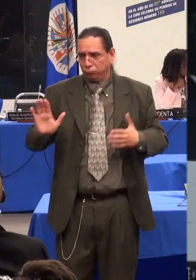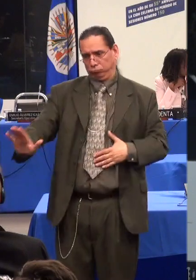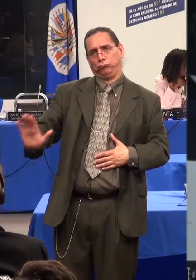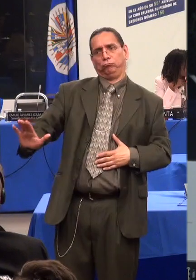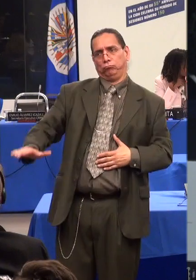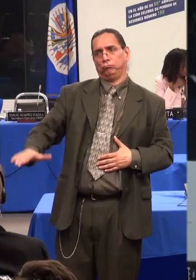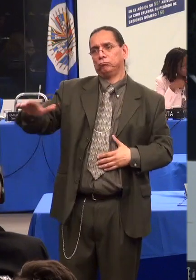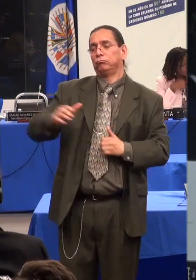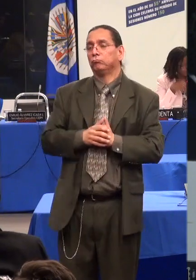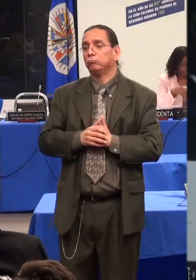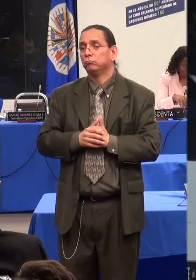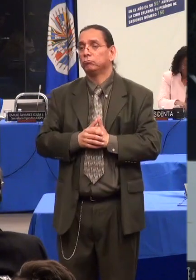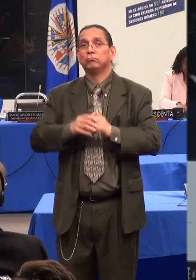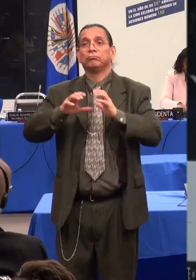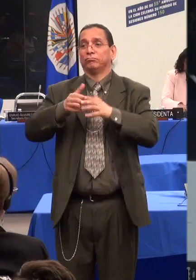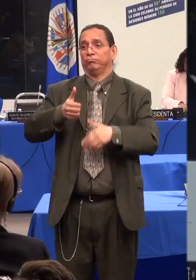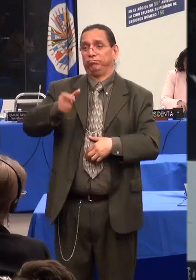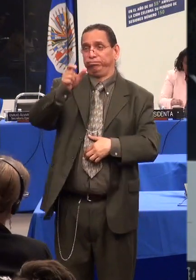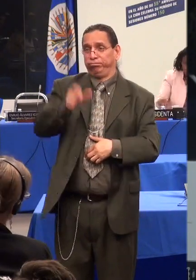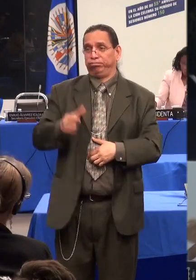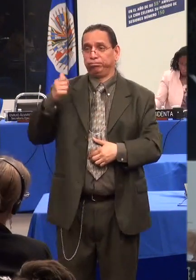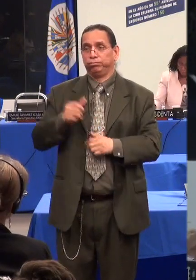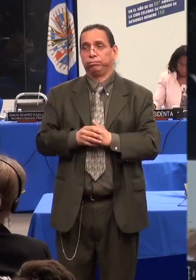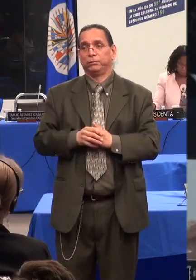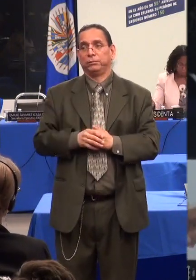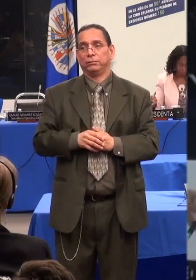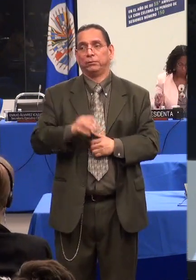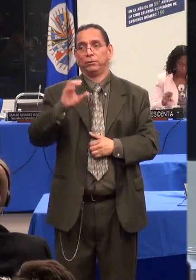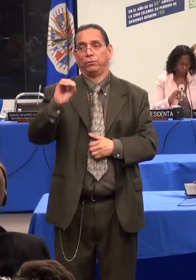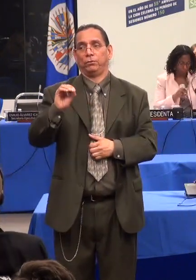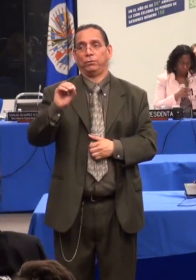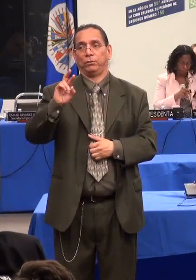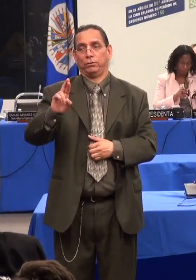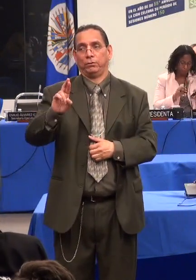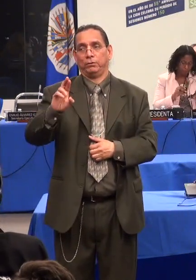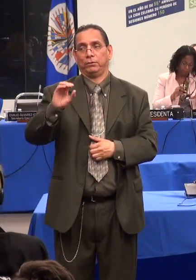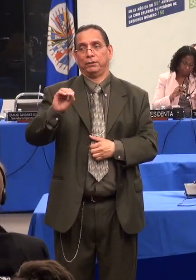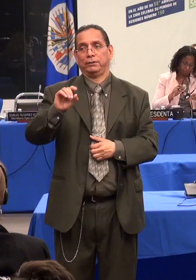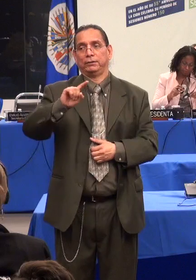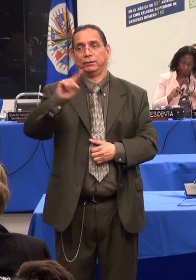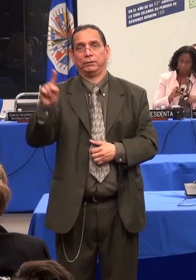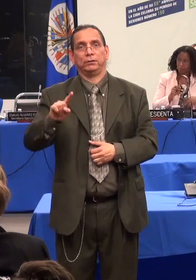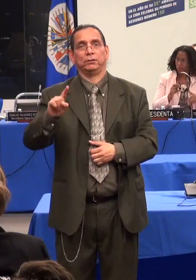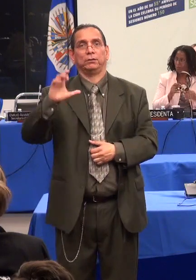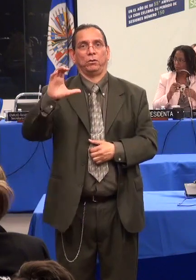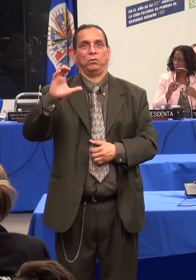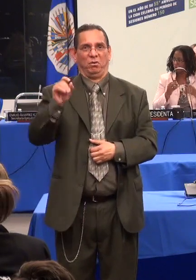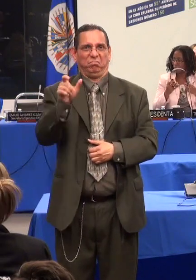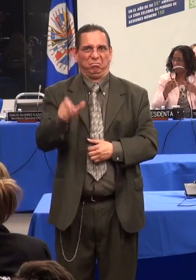Commissioner Orozco? Yes. Commissioner Orozco. Orozco. Commissioner